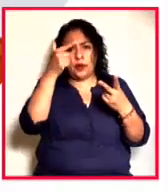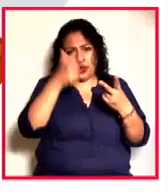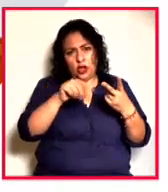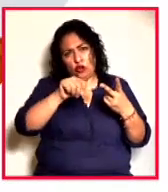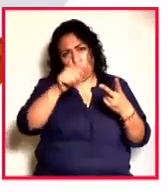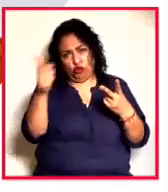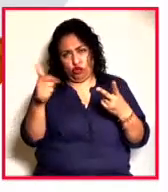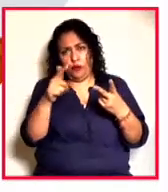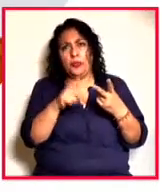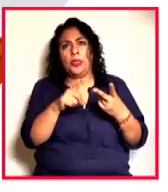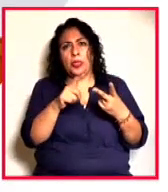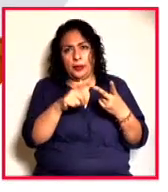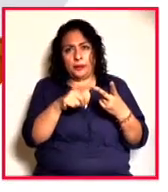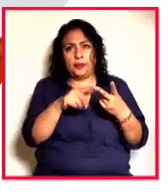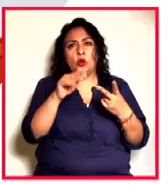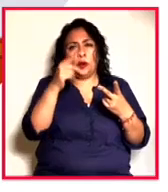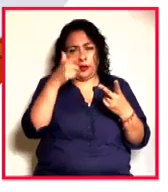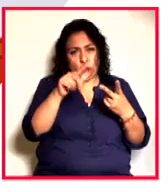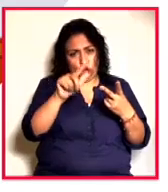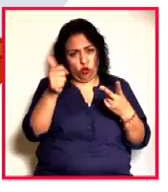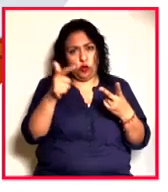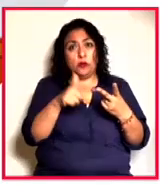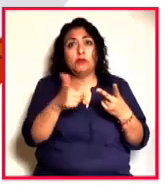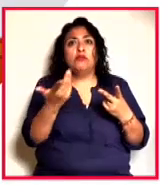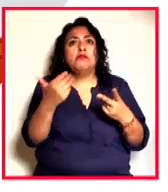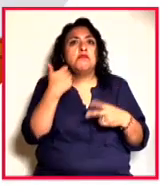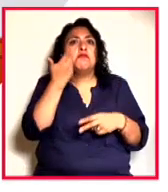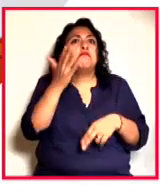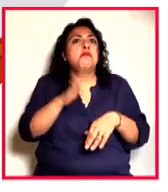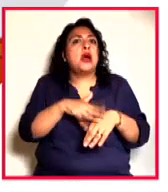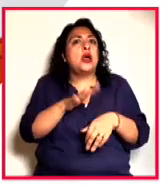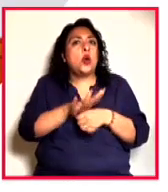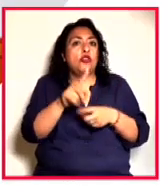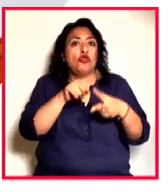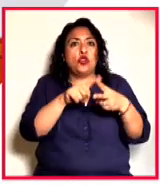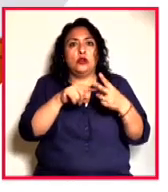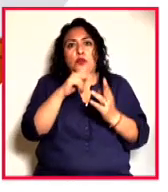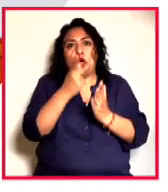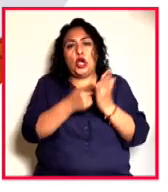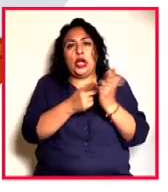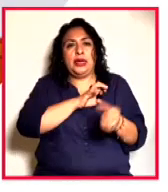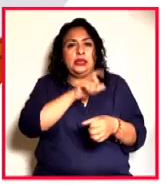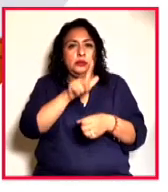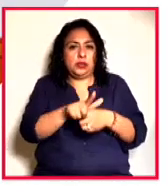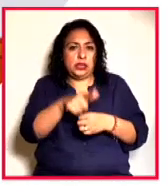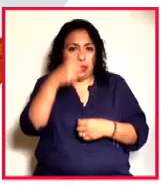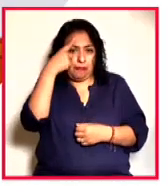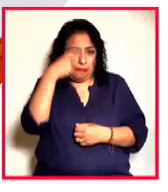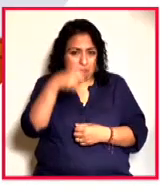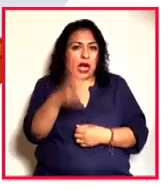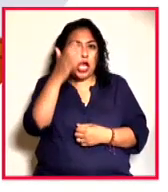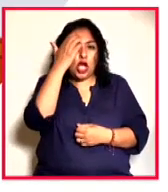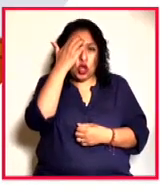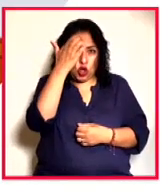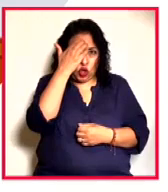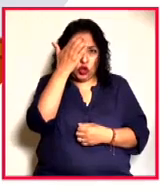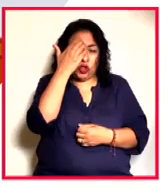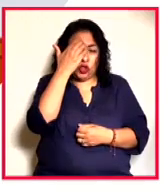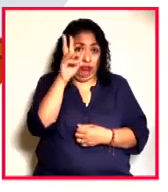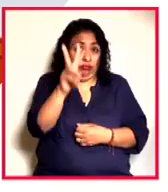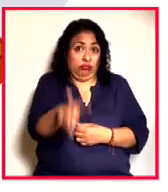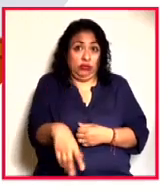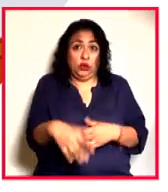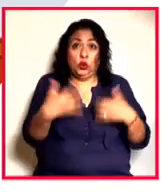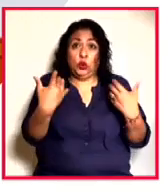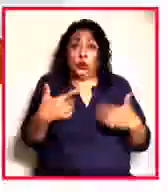a las nueve de la noche es el otro. Pues, ¿qué más quieren ya? Dos programas especiales para seguir conociendo. La verdad es que hemos